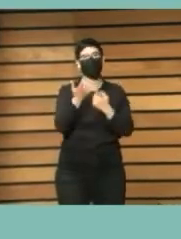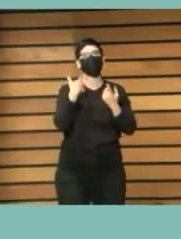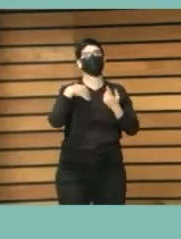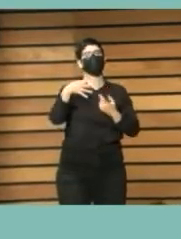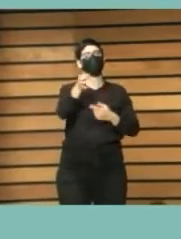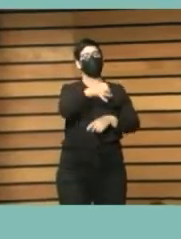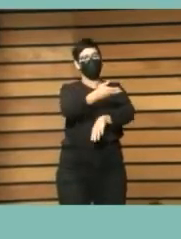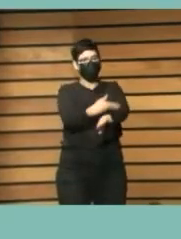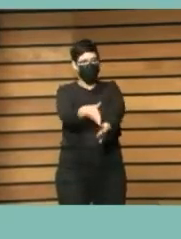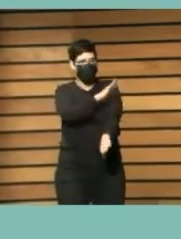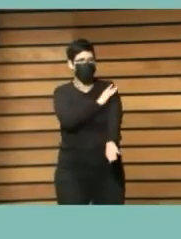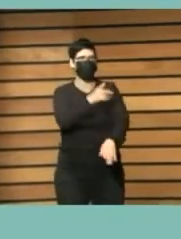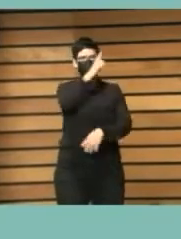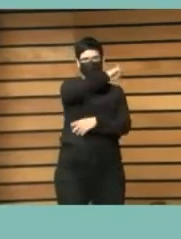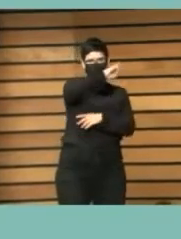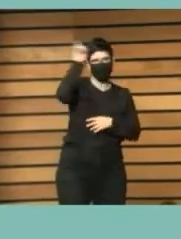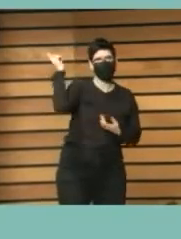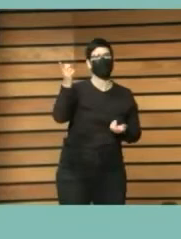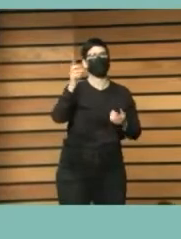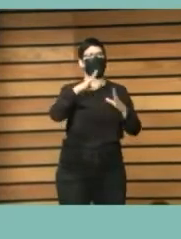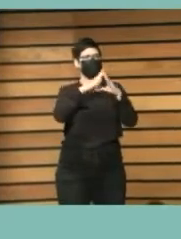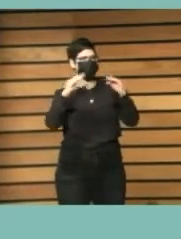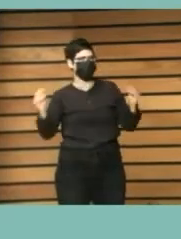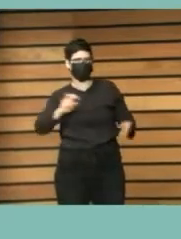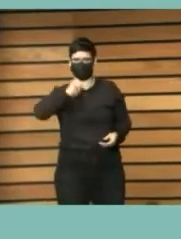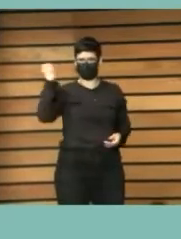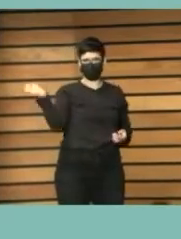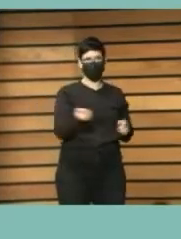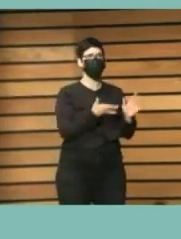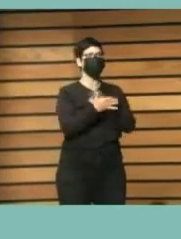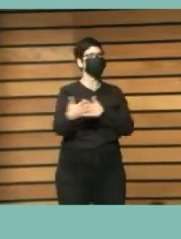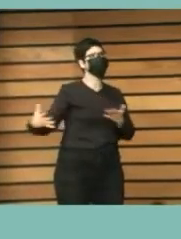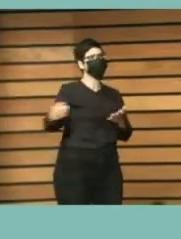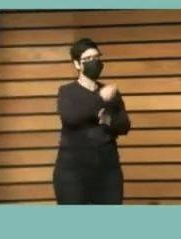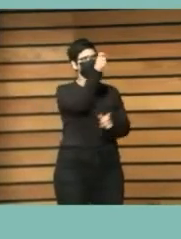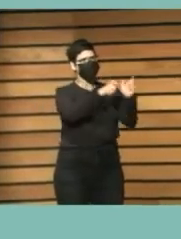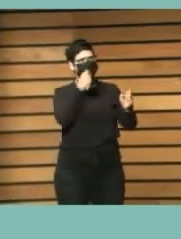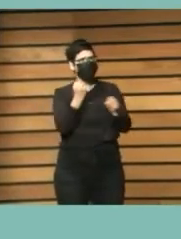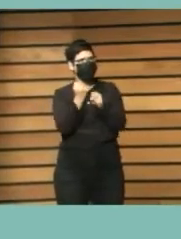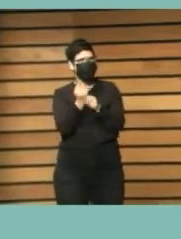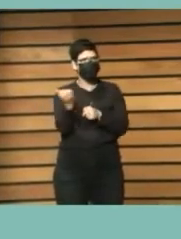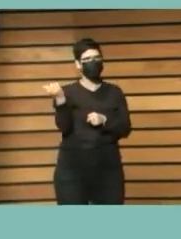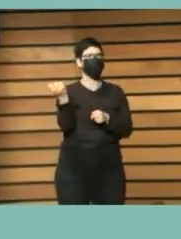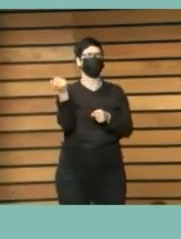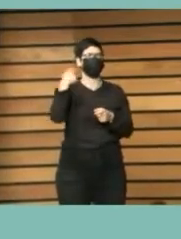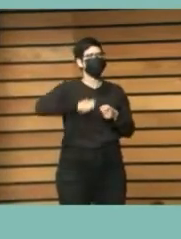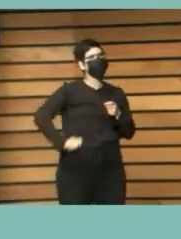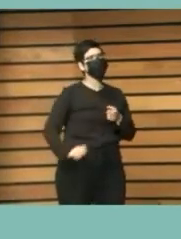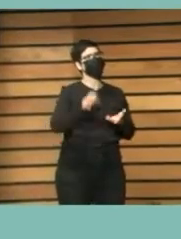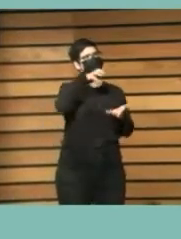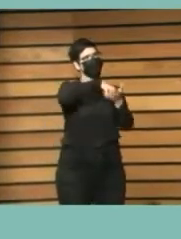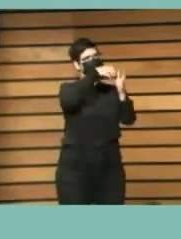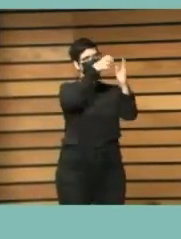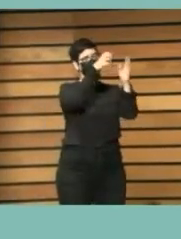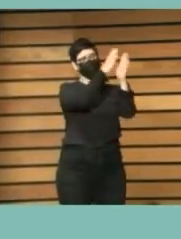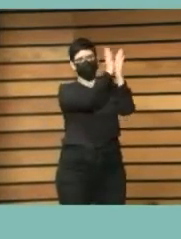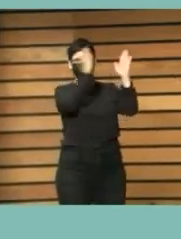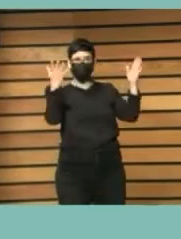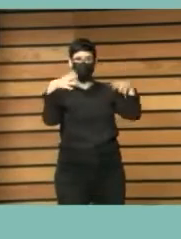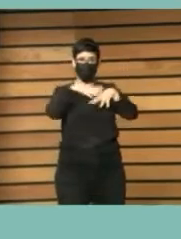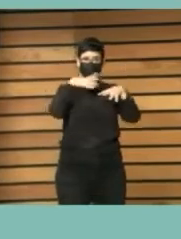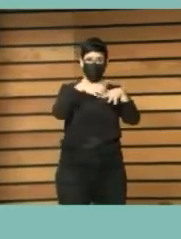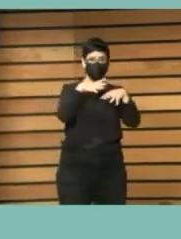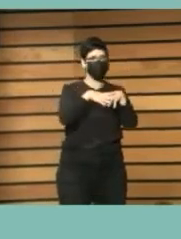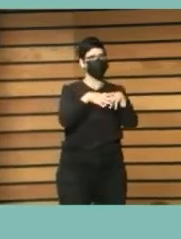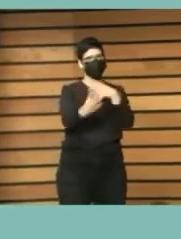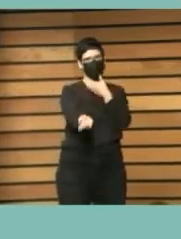además con una experiencia y una implicación enorme de las bibliotecarios bibliotecarios de la red de bibliotecas de la ciudad y bueno